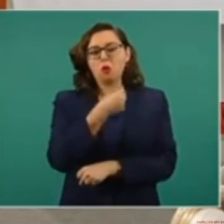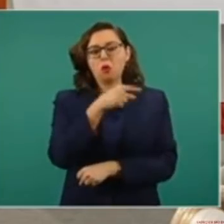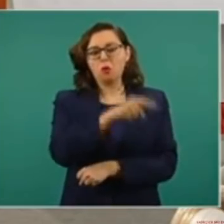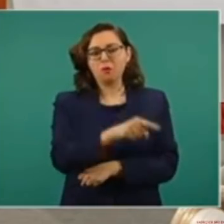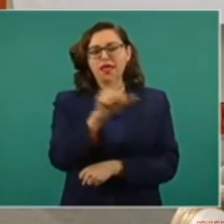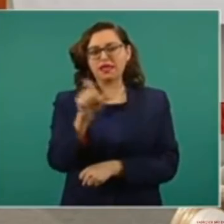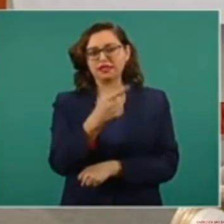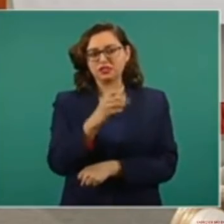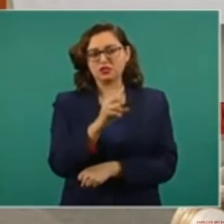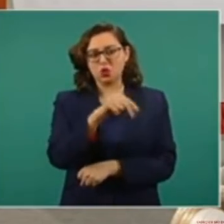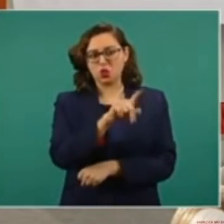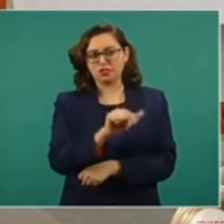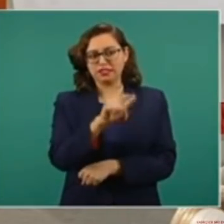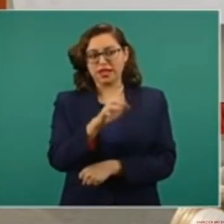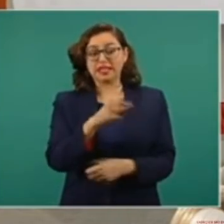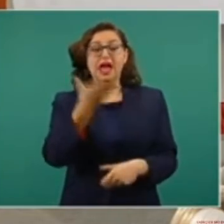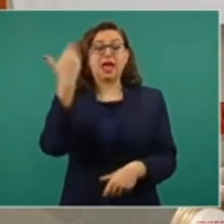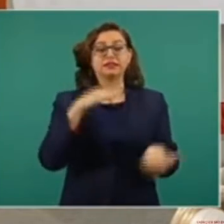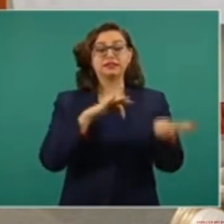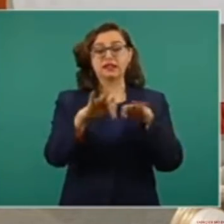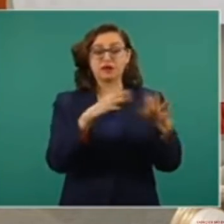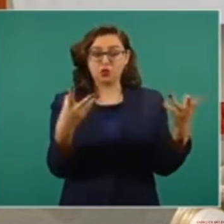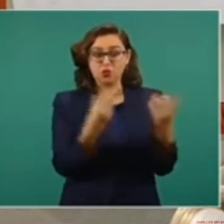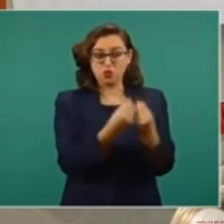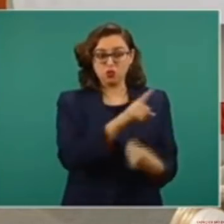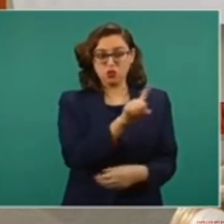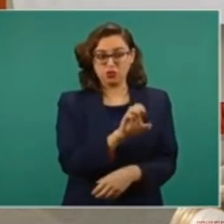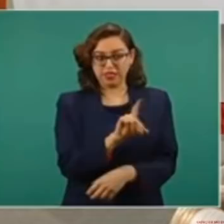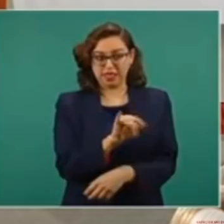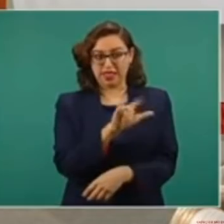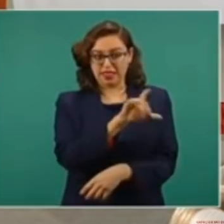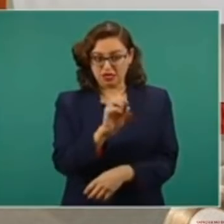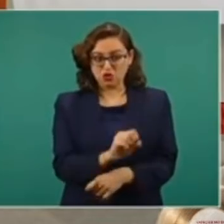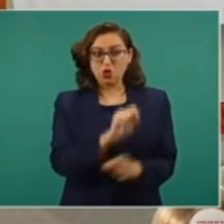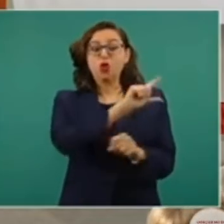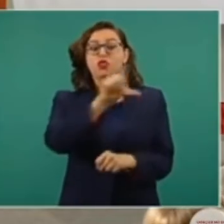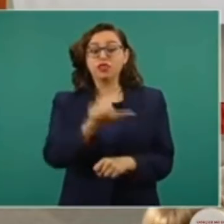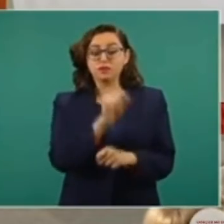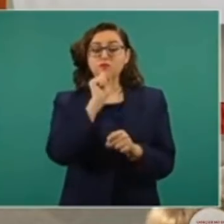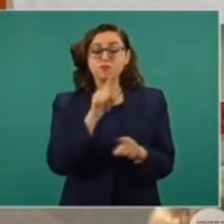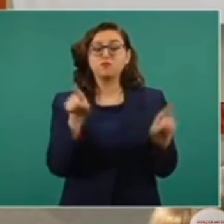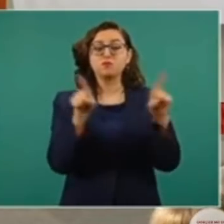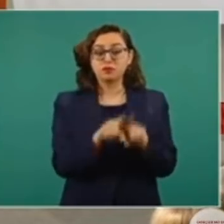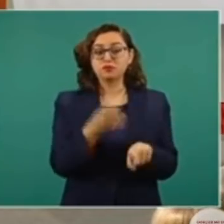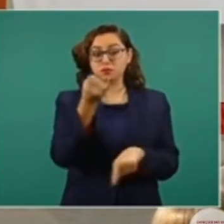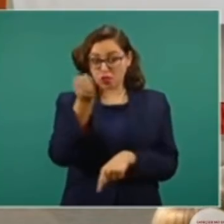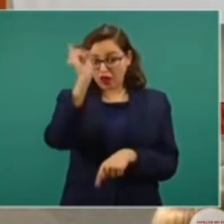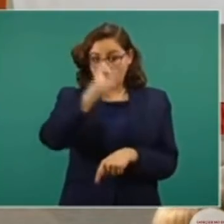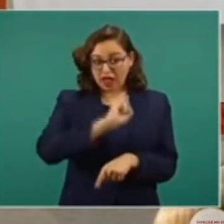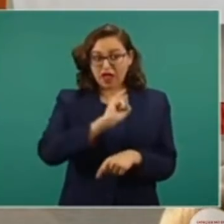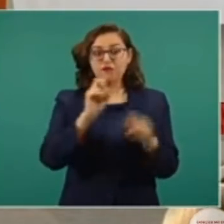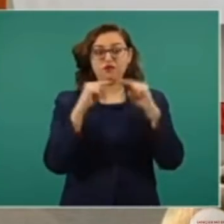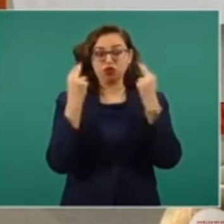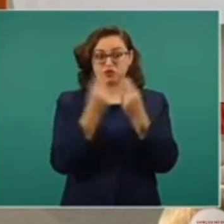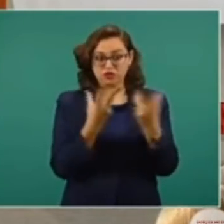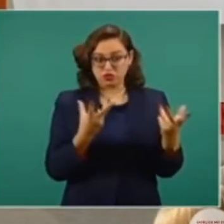Luis Tellez en la campaña de Ernesto Zedillo y posteriormente fue jefe de la unidad de prospectiva y proyectos especiales de la